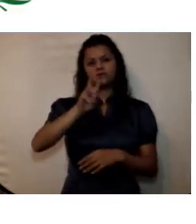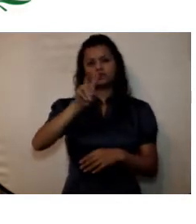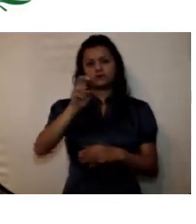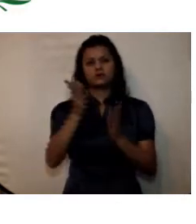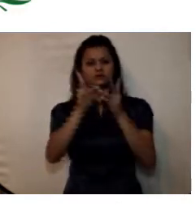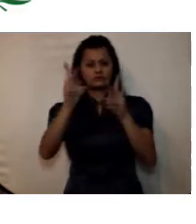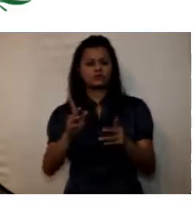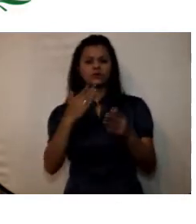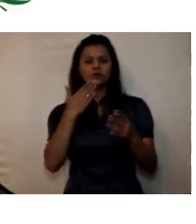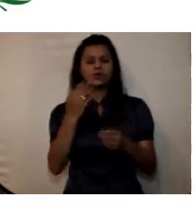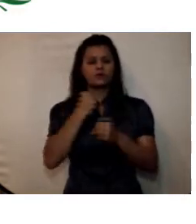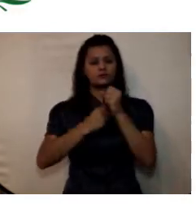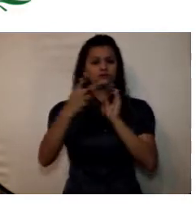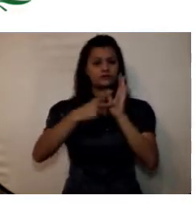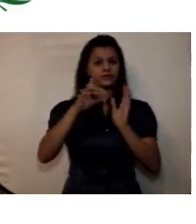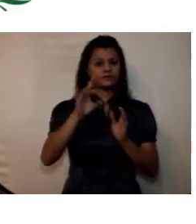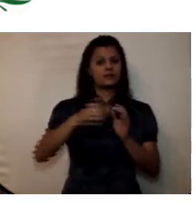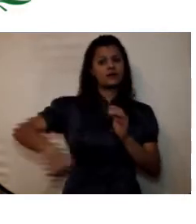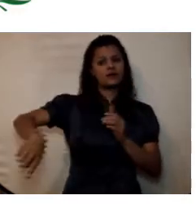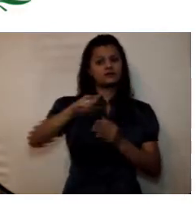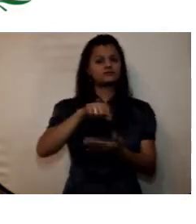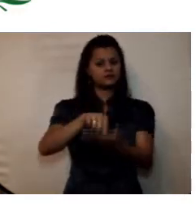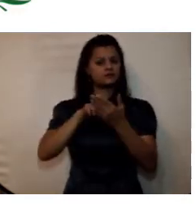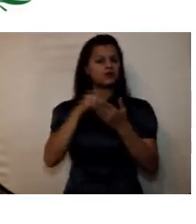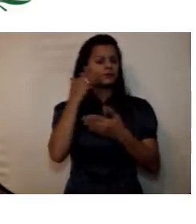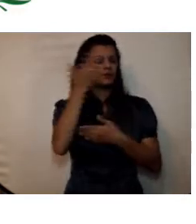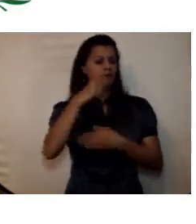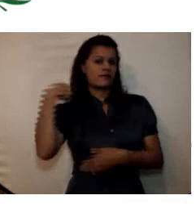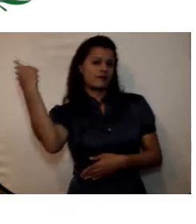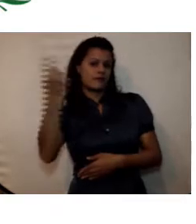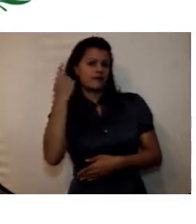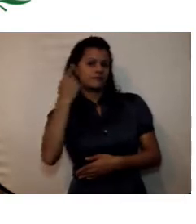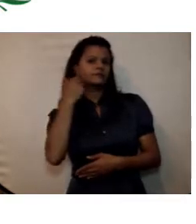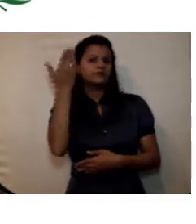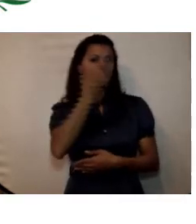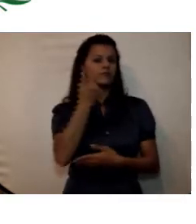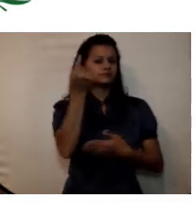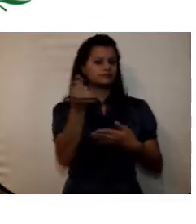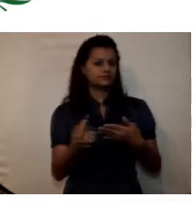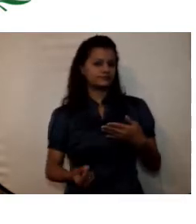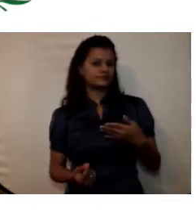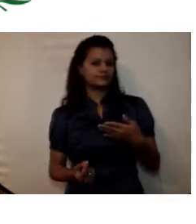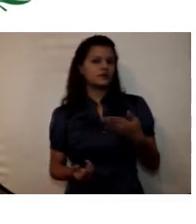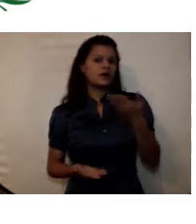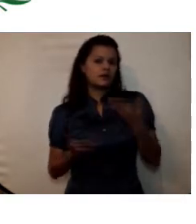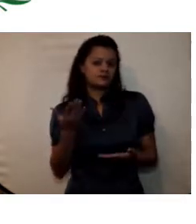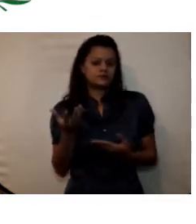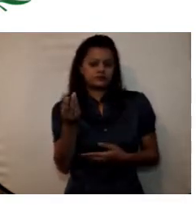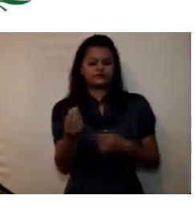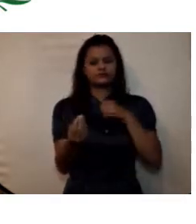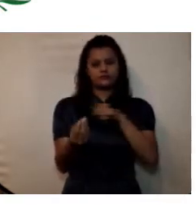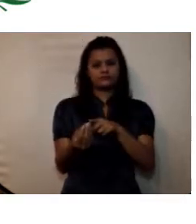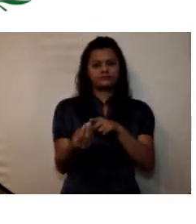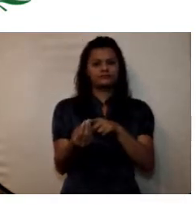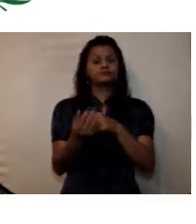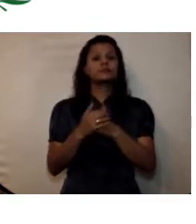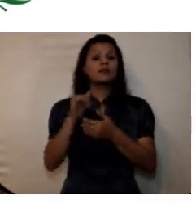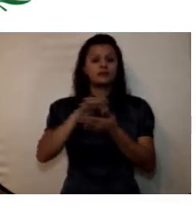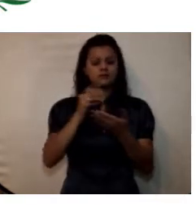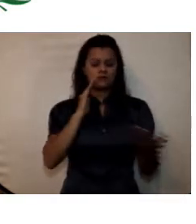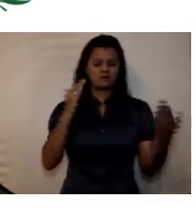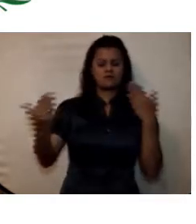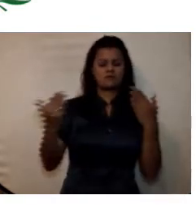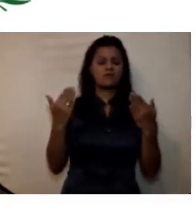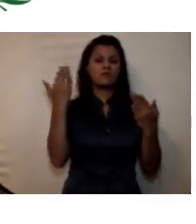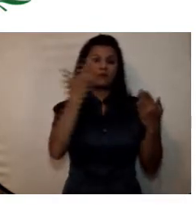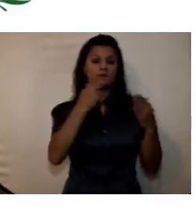año 2015 quienes presentaron las pruebas generales y las pruebas específicas según el grupo de referencia en comparación con las pruebas presentadas